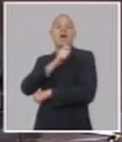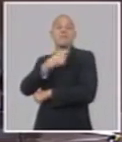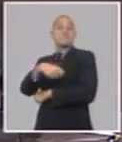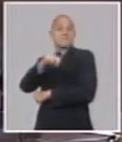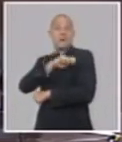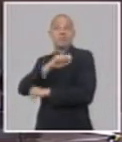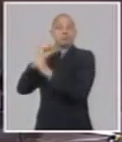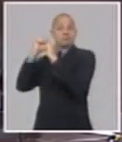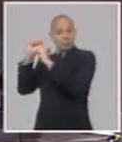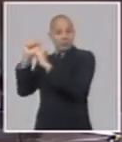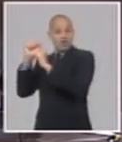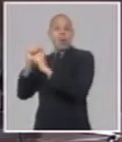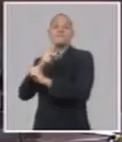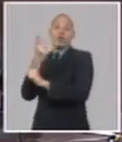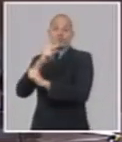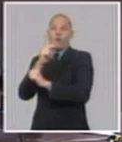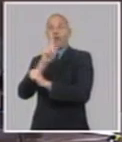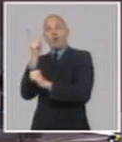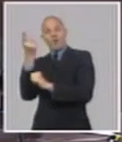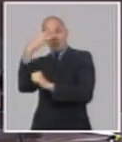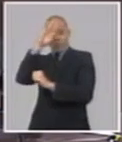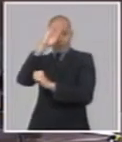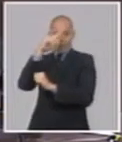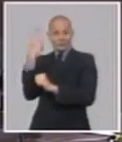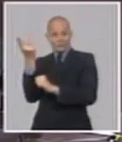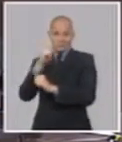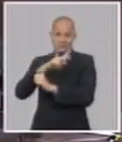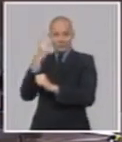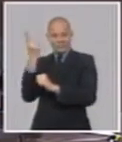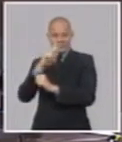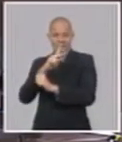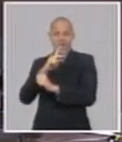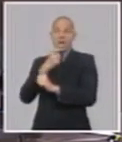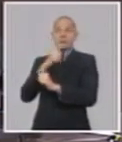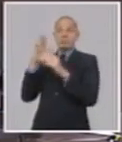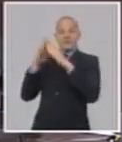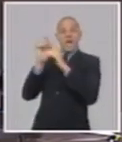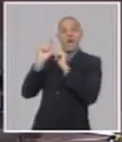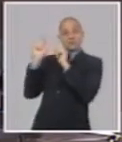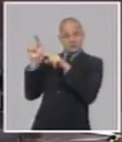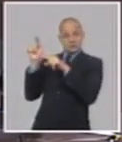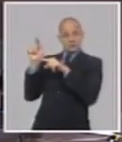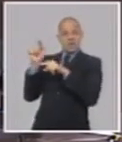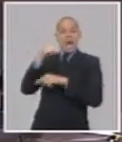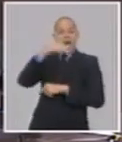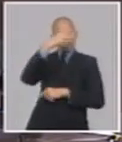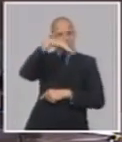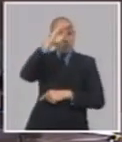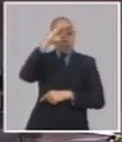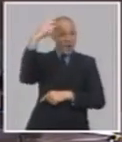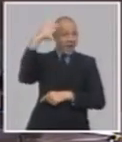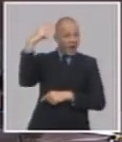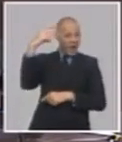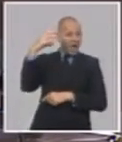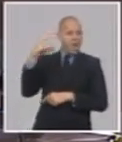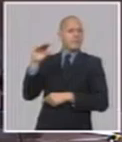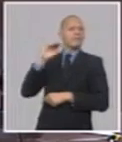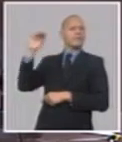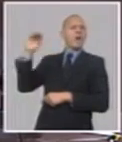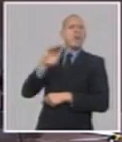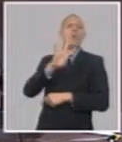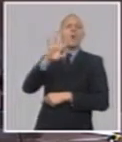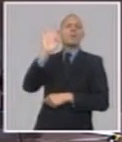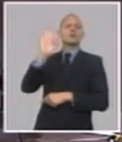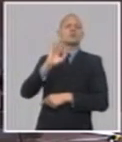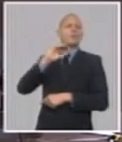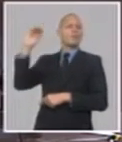establece y enuncia la aplicación de un impuesto del 4% por los ingresos